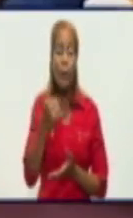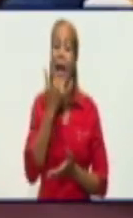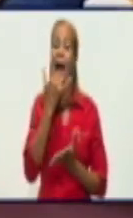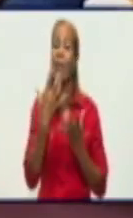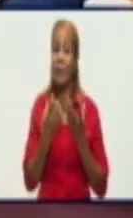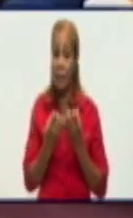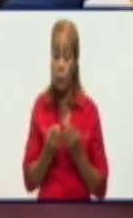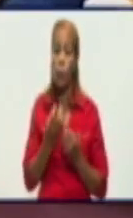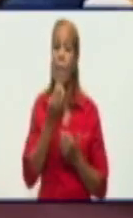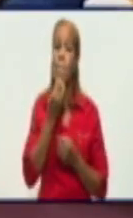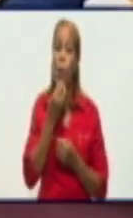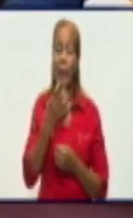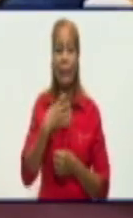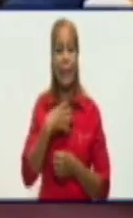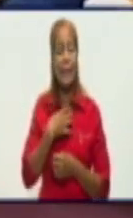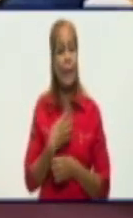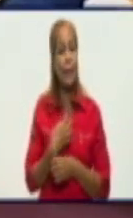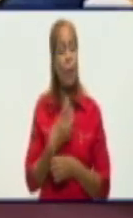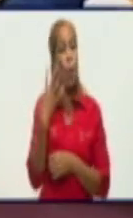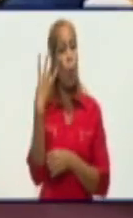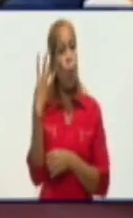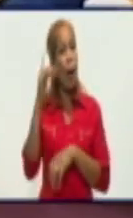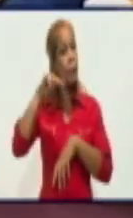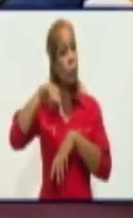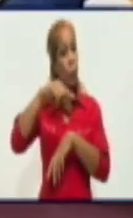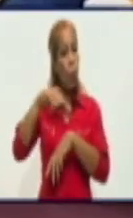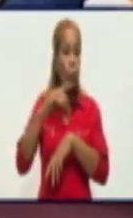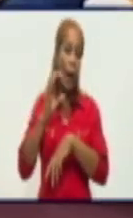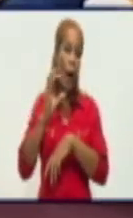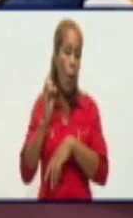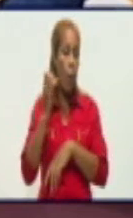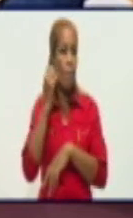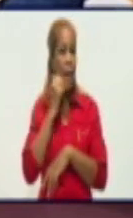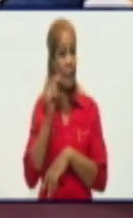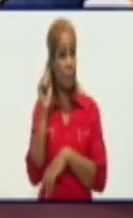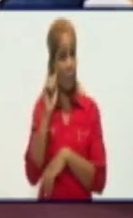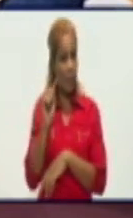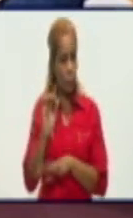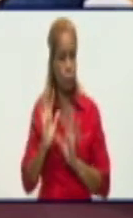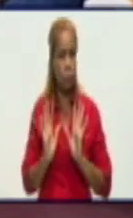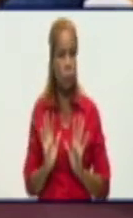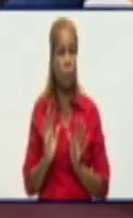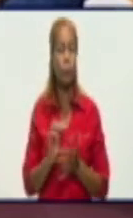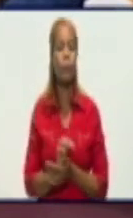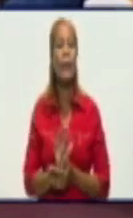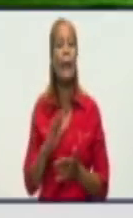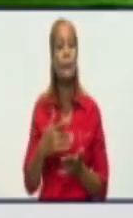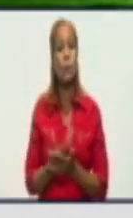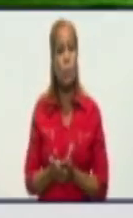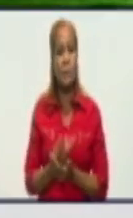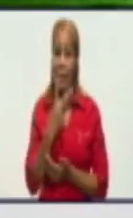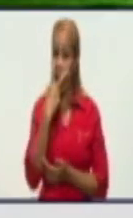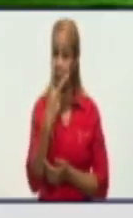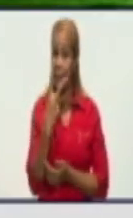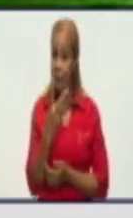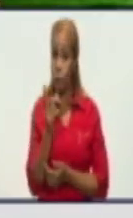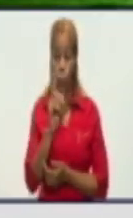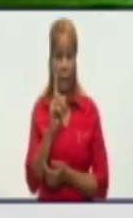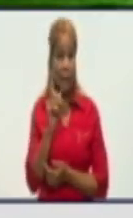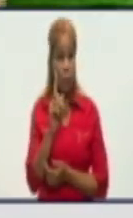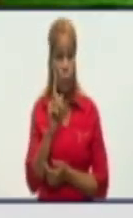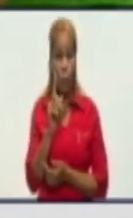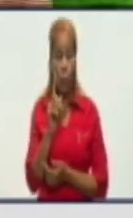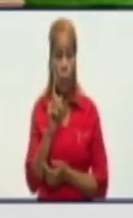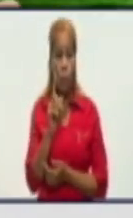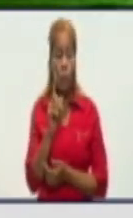a estos 230 de déficit que tiene hoy el país? Bueno, atendiendo que no hemos afectado los circuitos que estaban por la